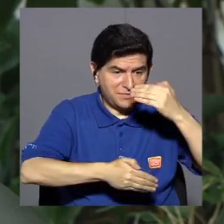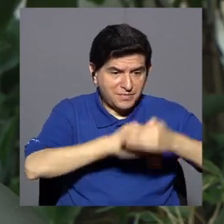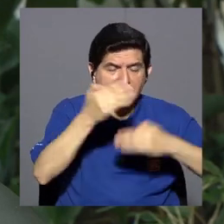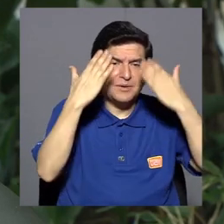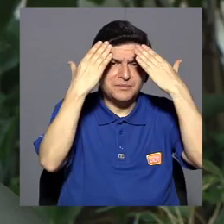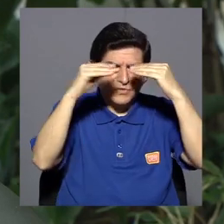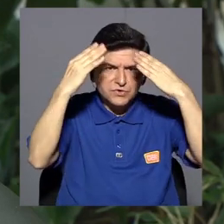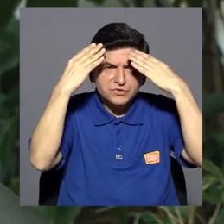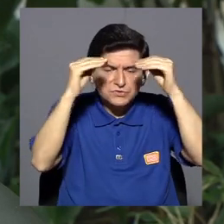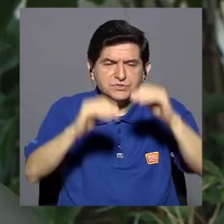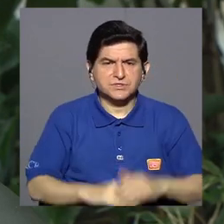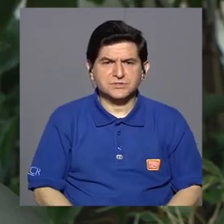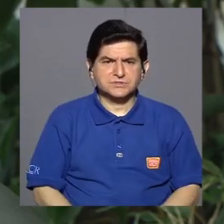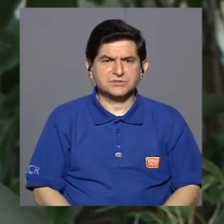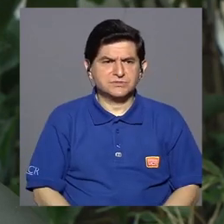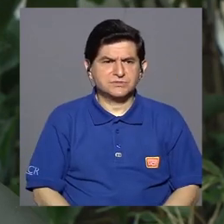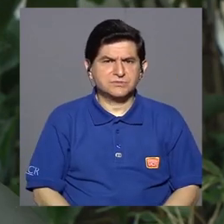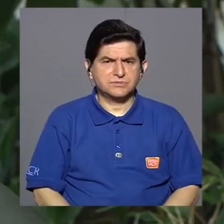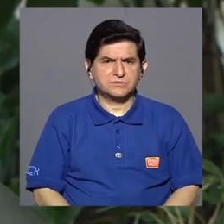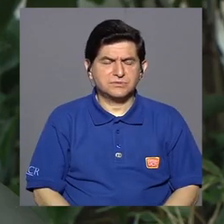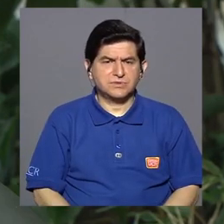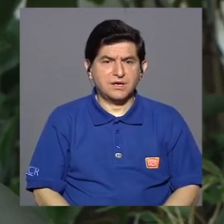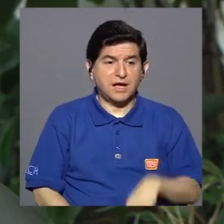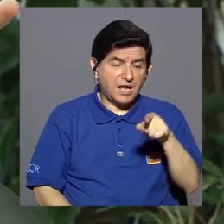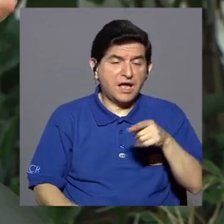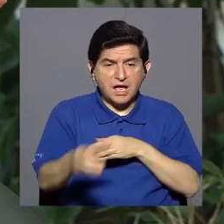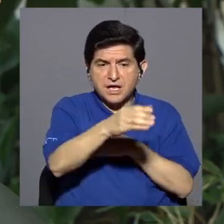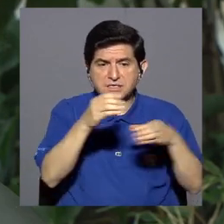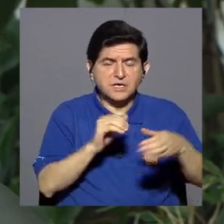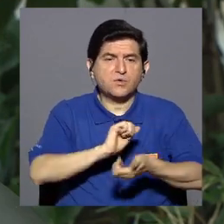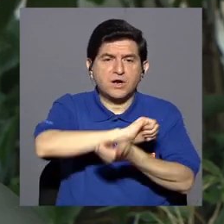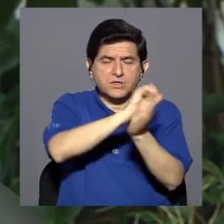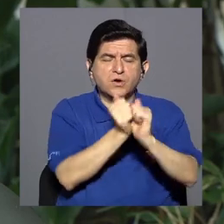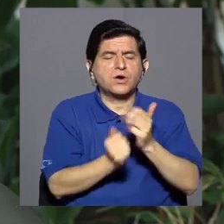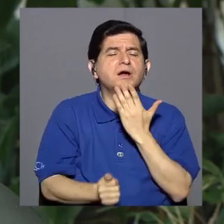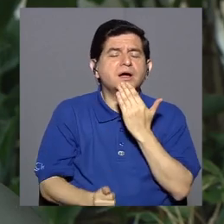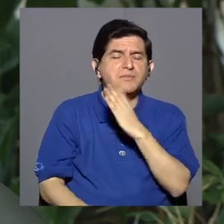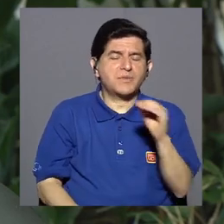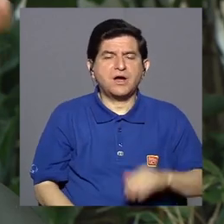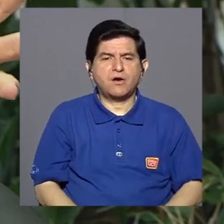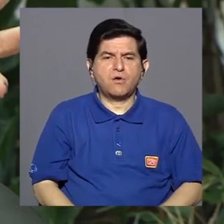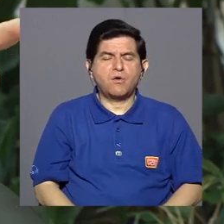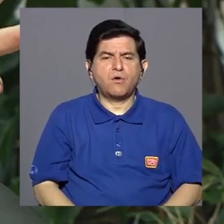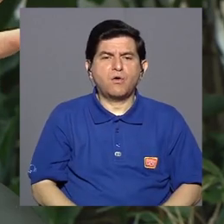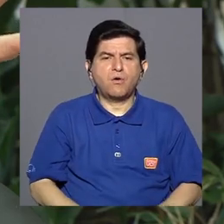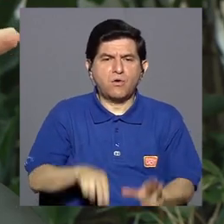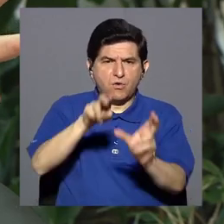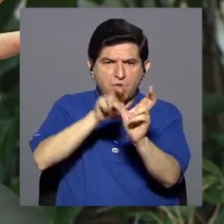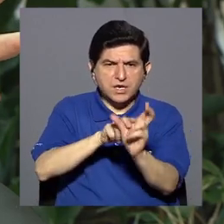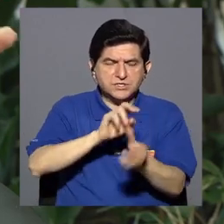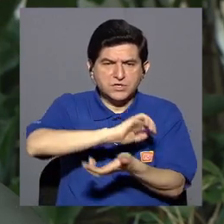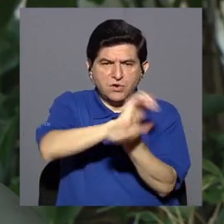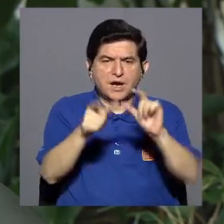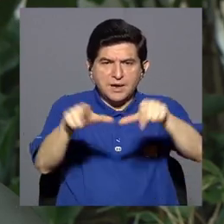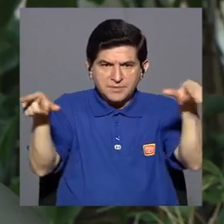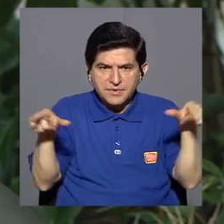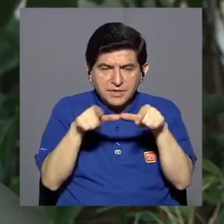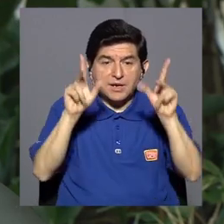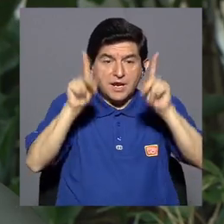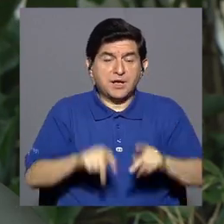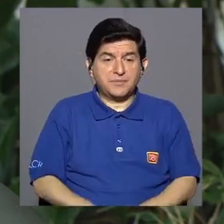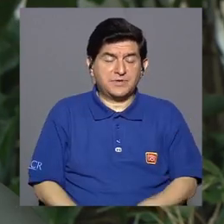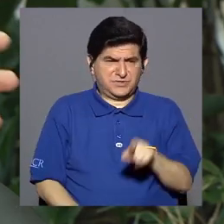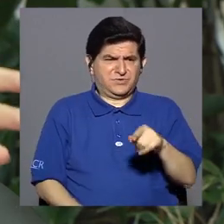procesamiento de la información, si el cuarto cambia de color o los sillones cambian del lugar donde están, el